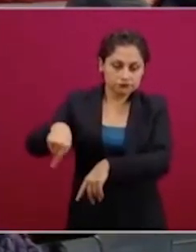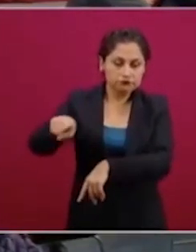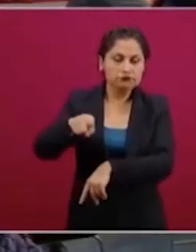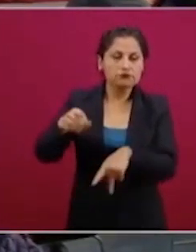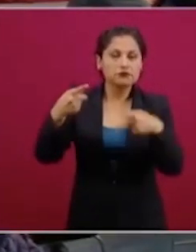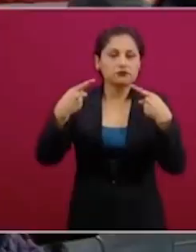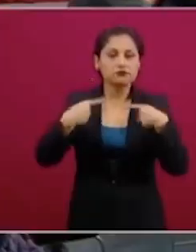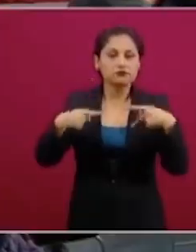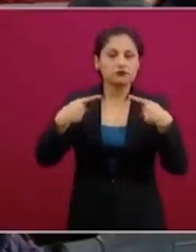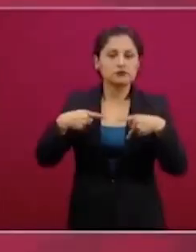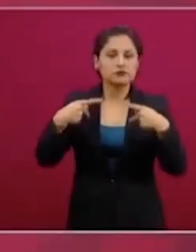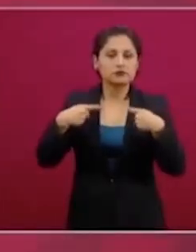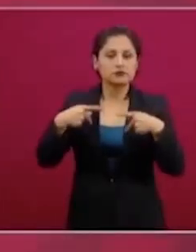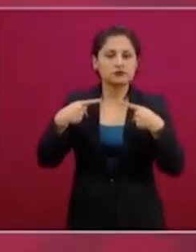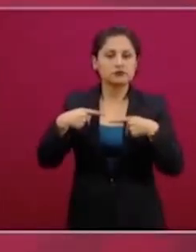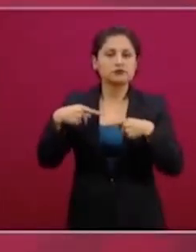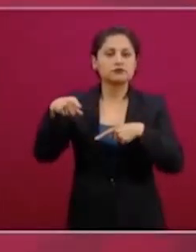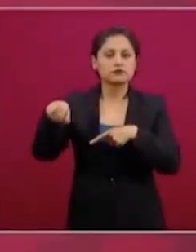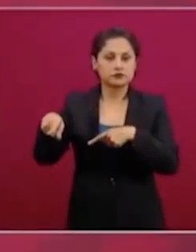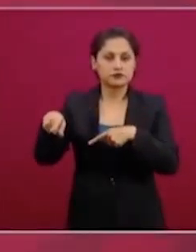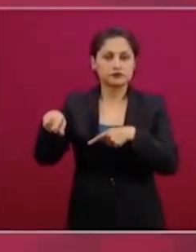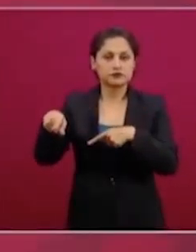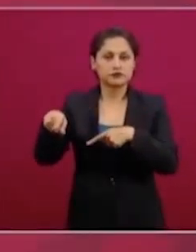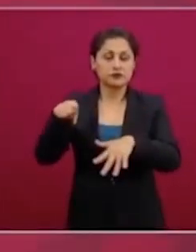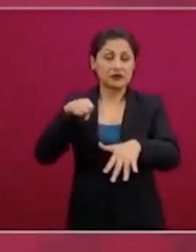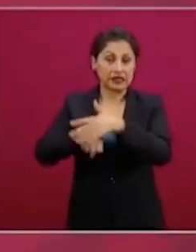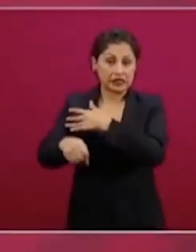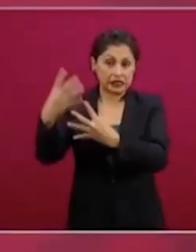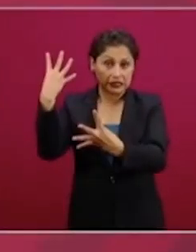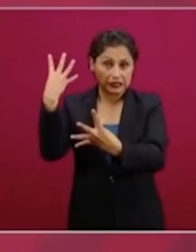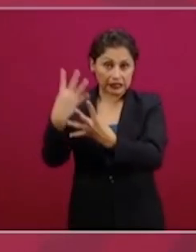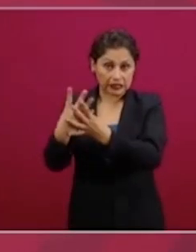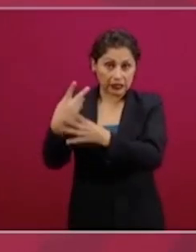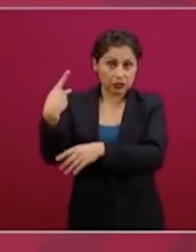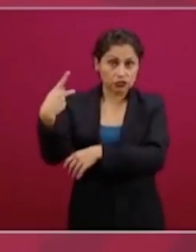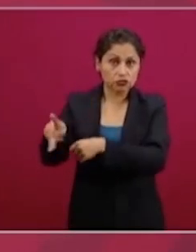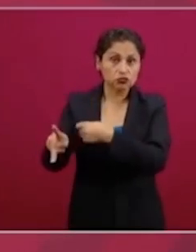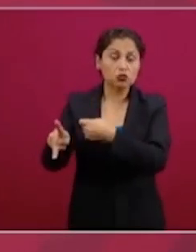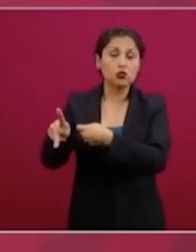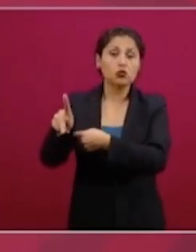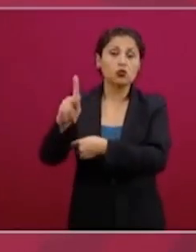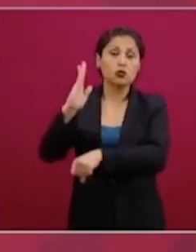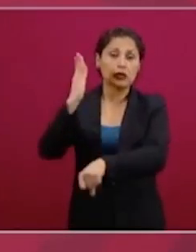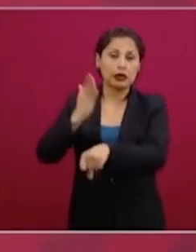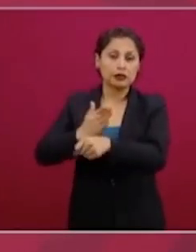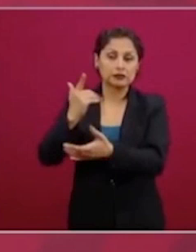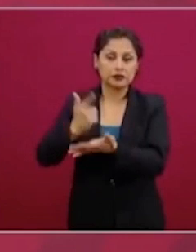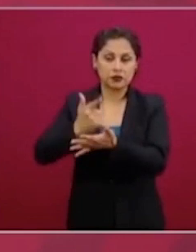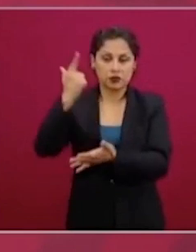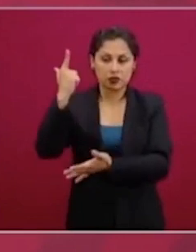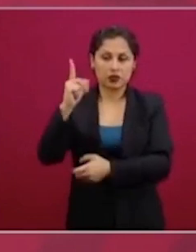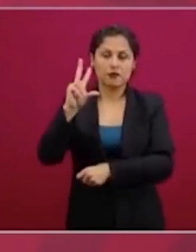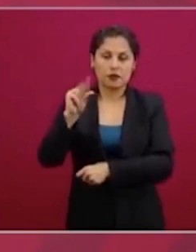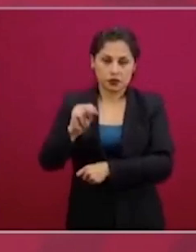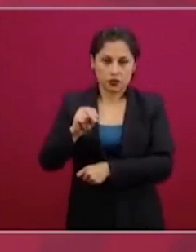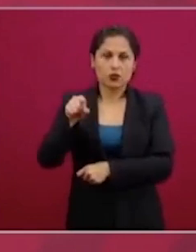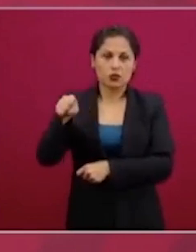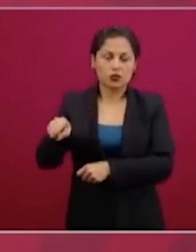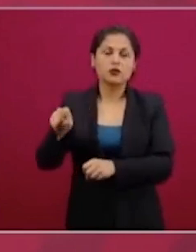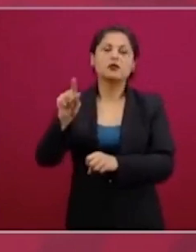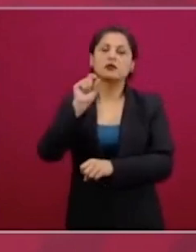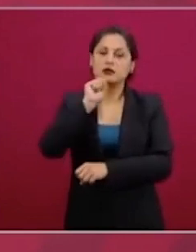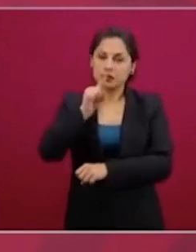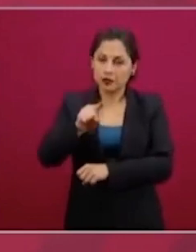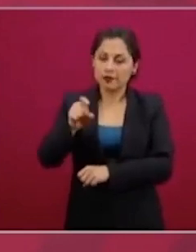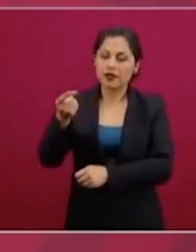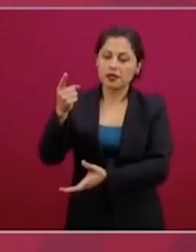están recluidos por delitos graves y están enfermos